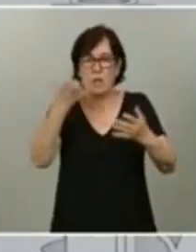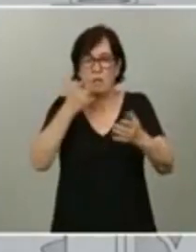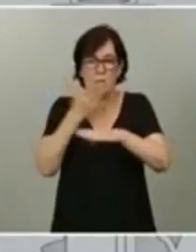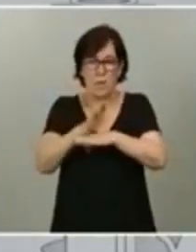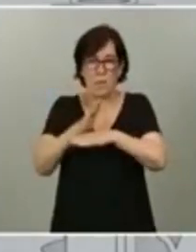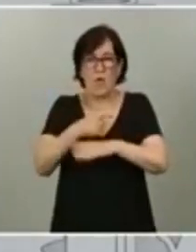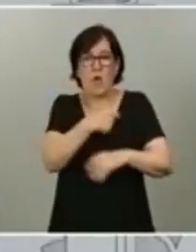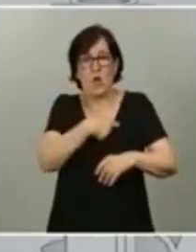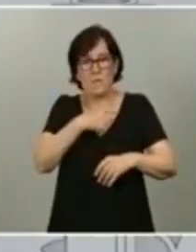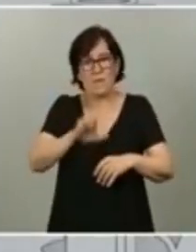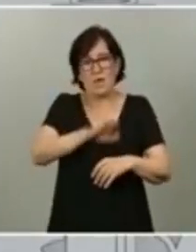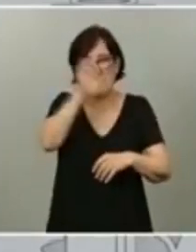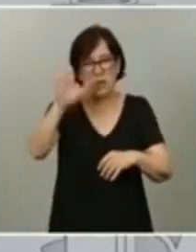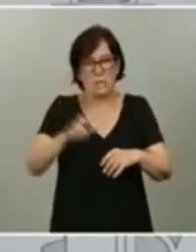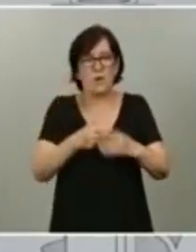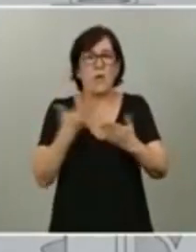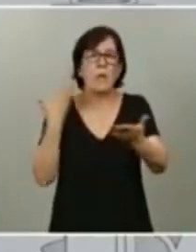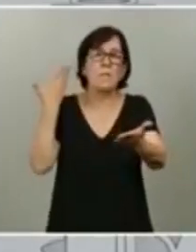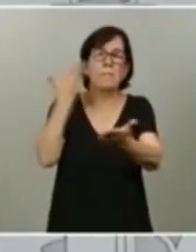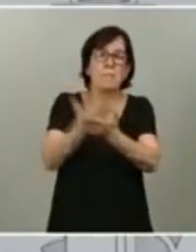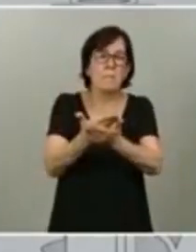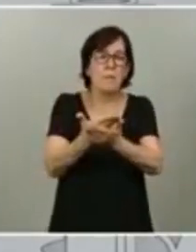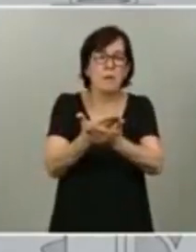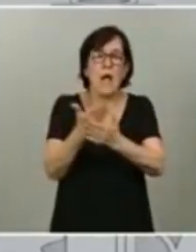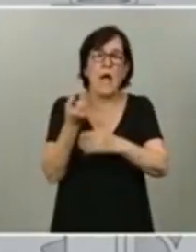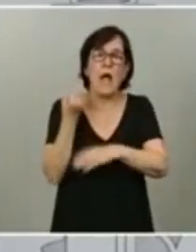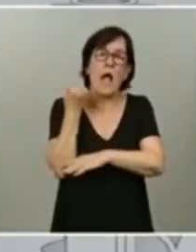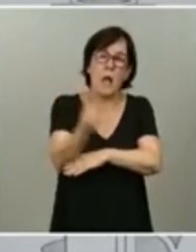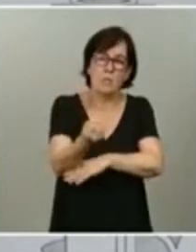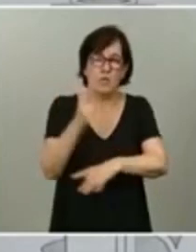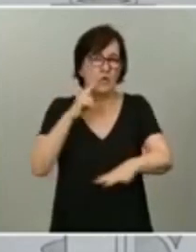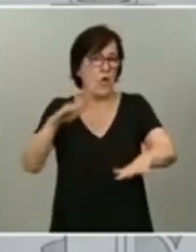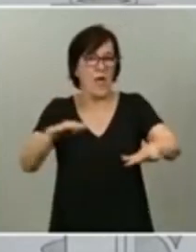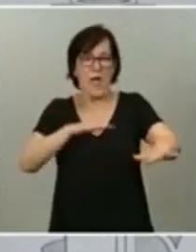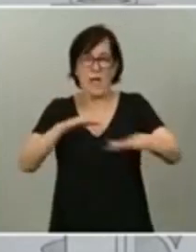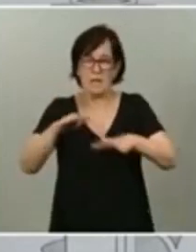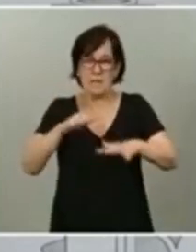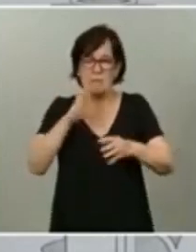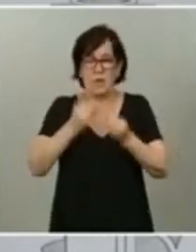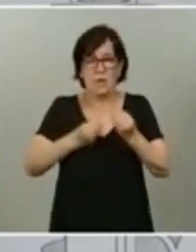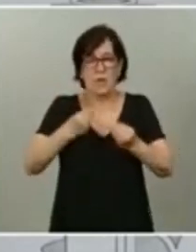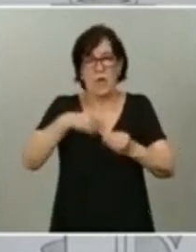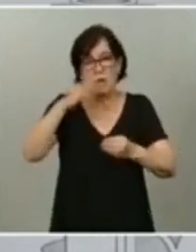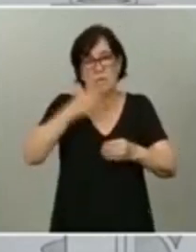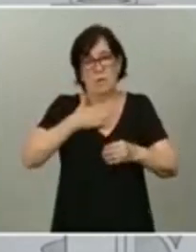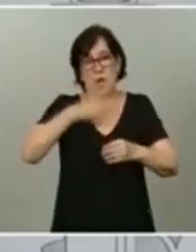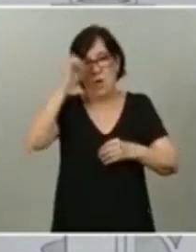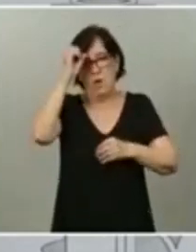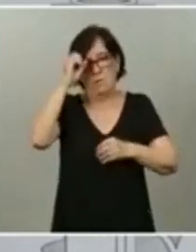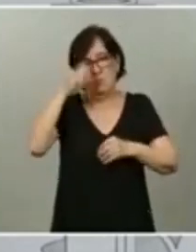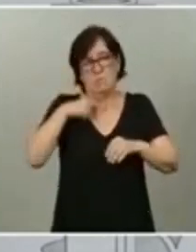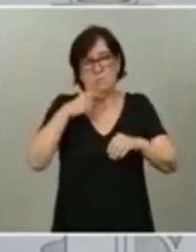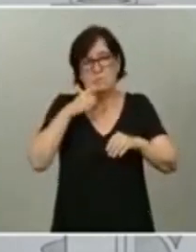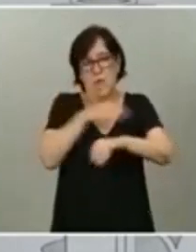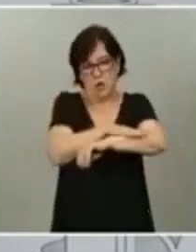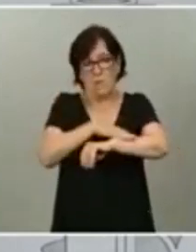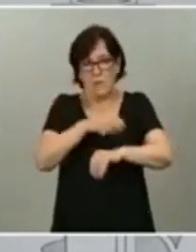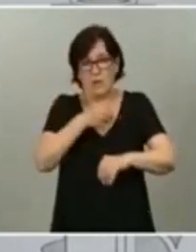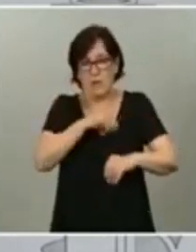parte de la Comisión Europea, y solicitaremos un respaldo activo a las posiciones del Gobierno de España. Europa debe vernos